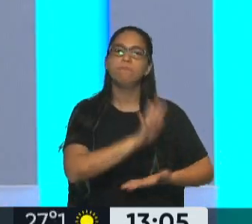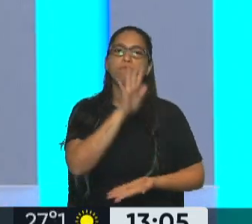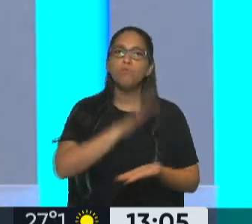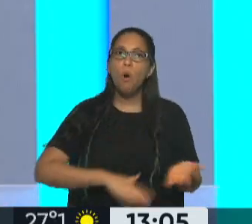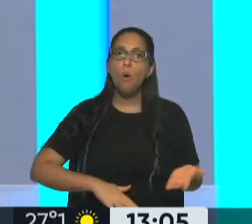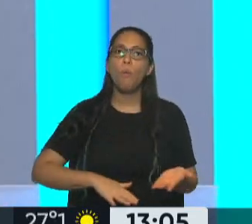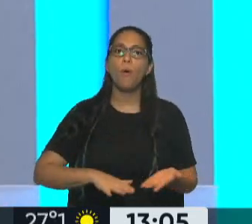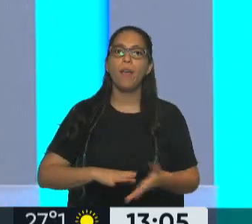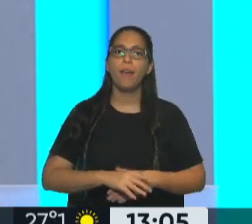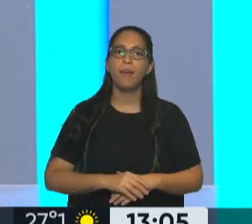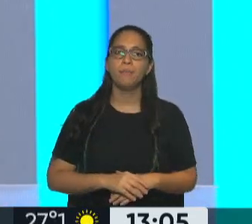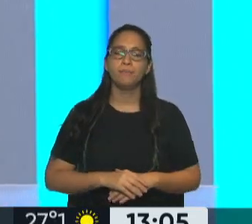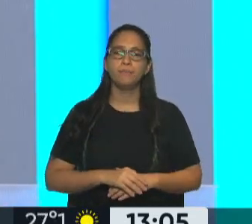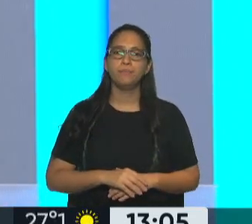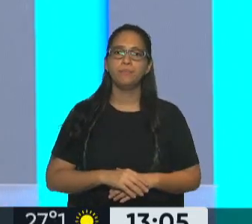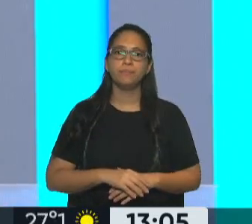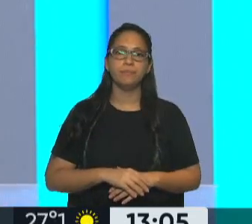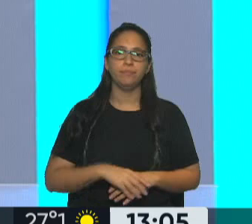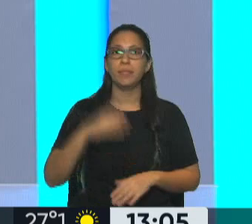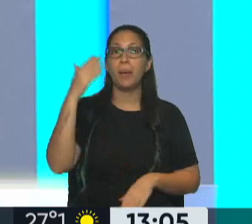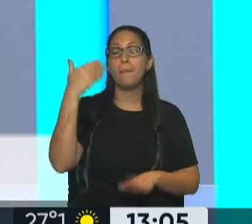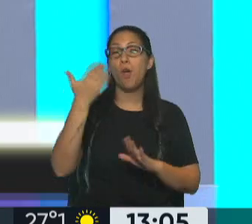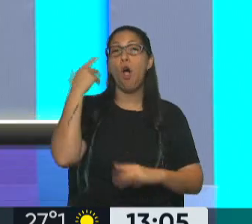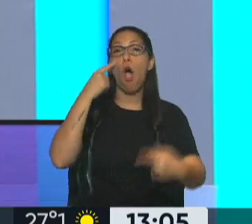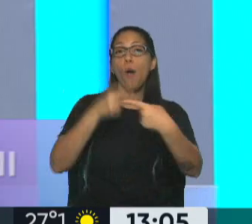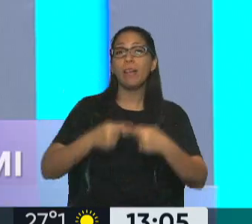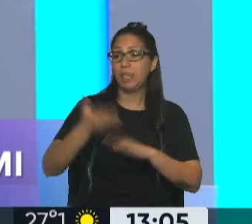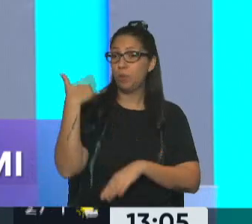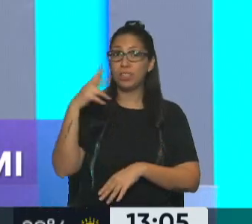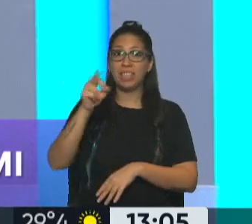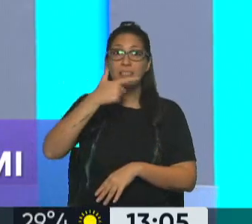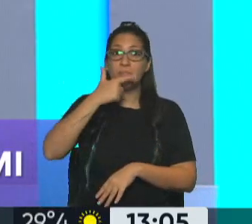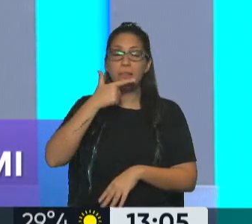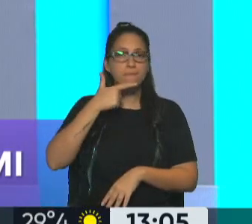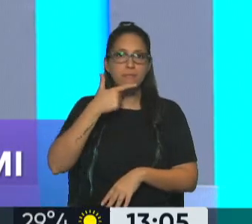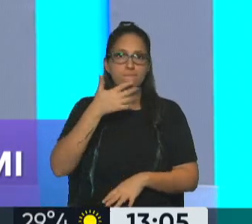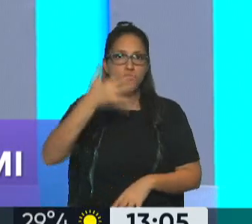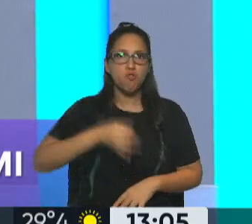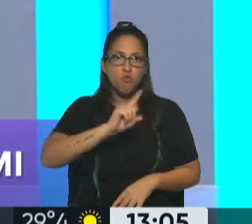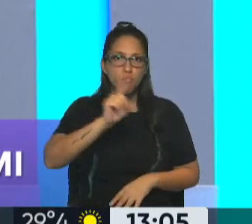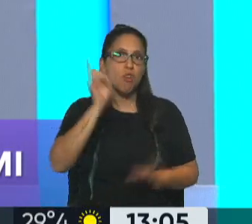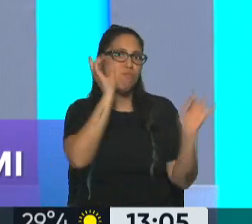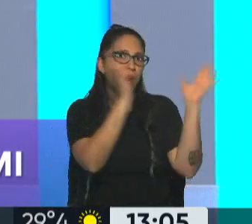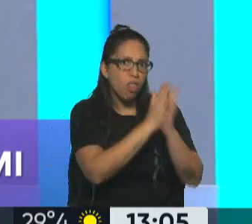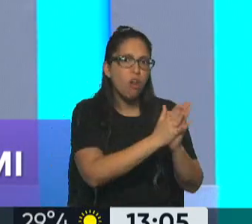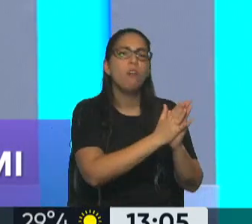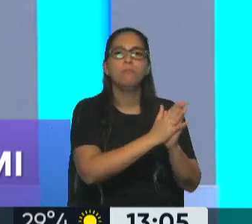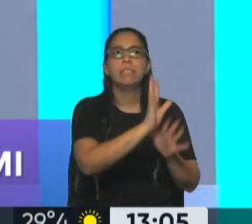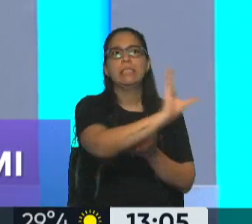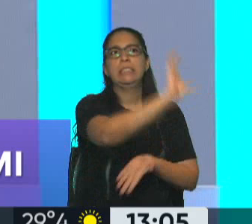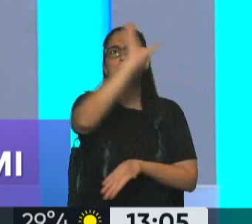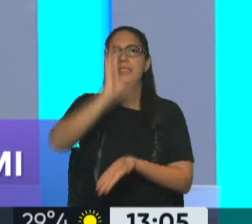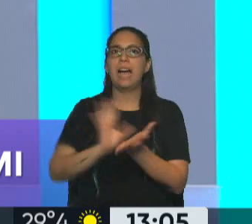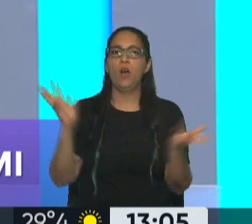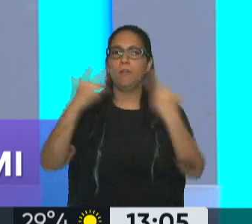dispensa sobre las metas no cumplidas al 30 de septiembre, probablemente el desembolso que no sería inmediato, supongo que